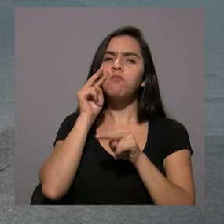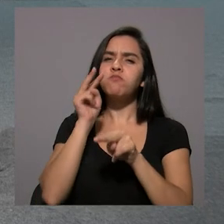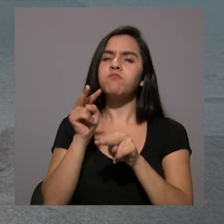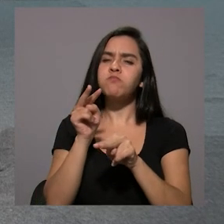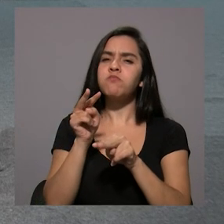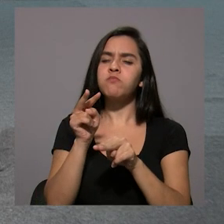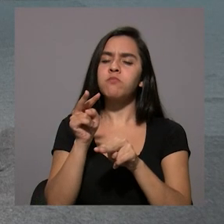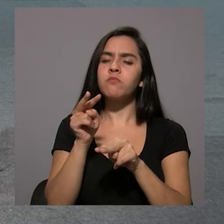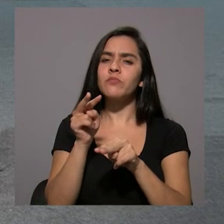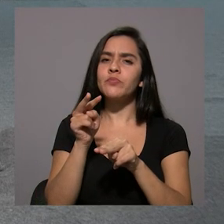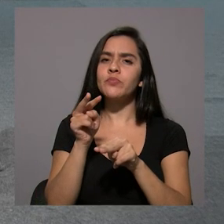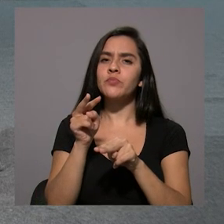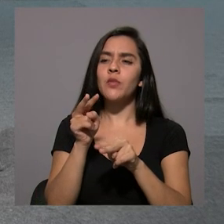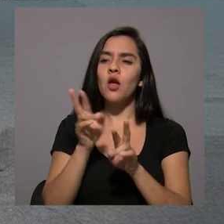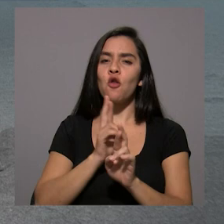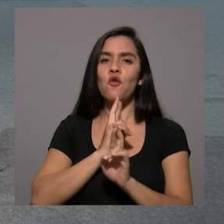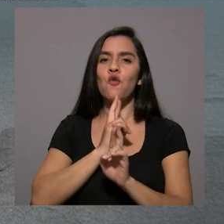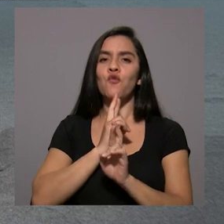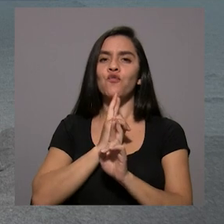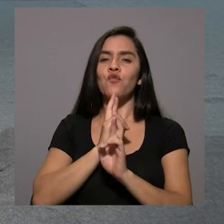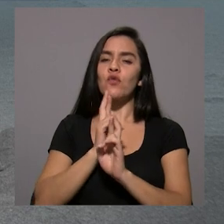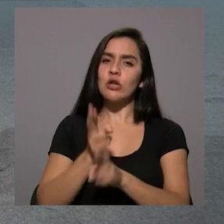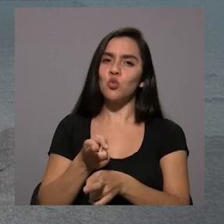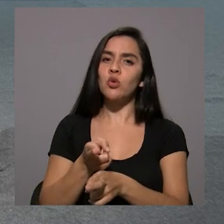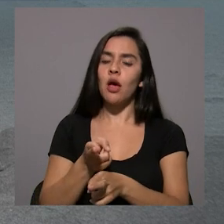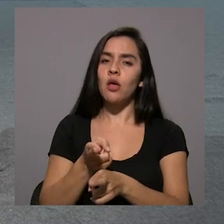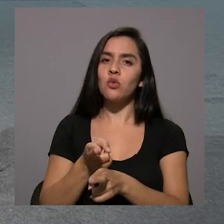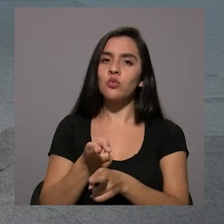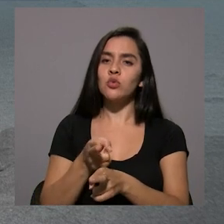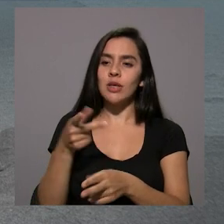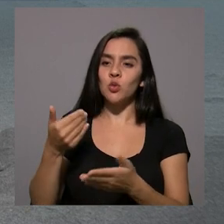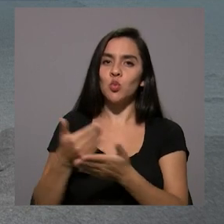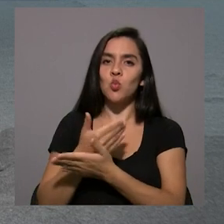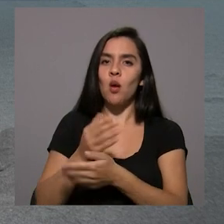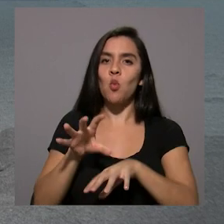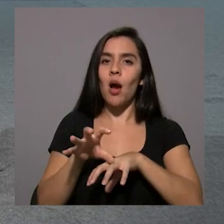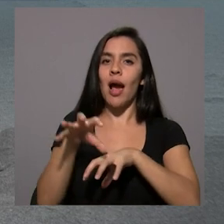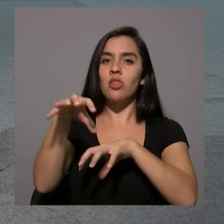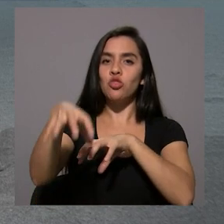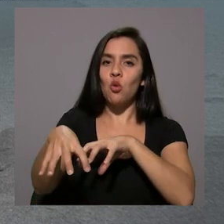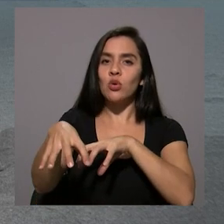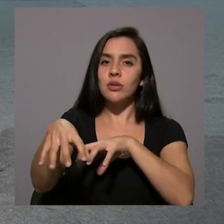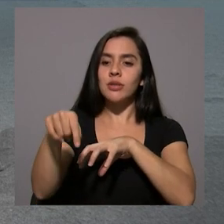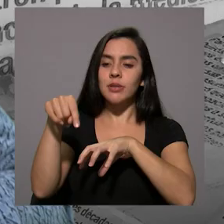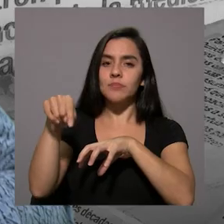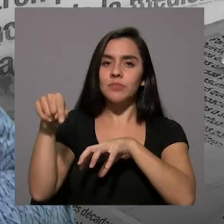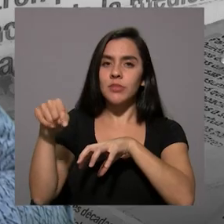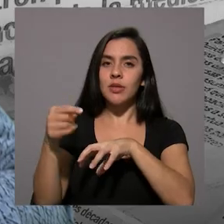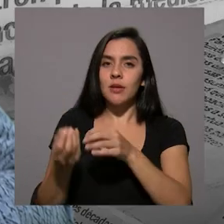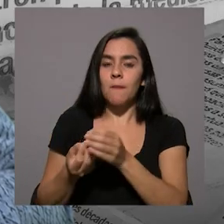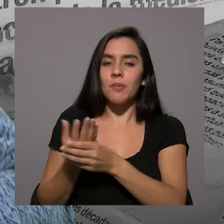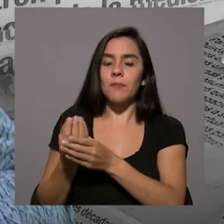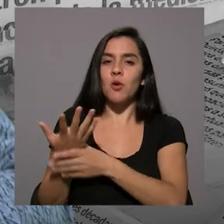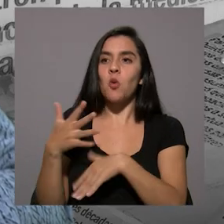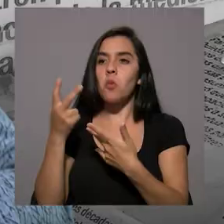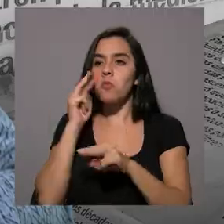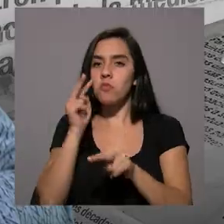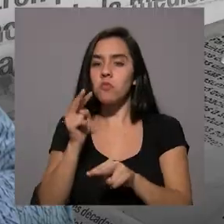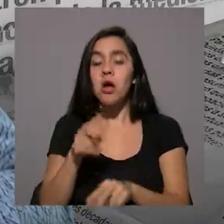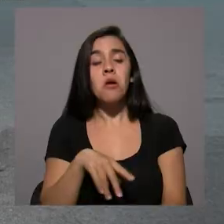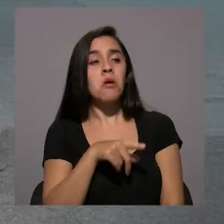resultados de estos nuevos cantones que emergieron?